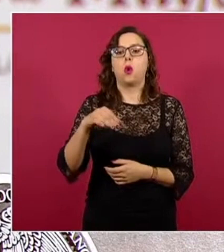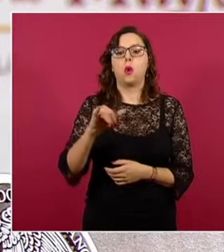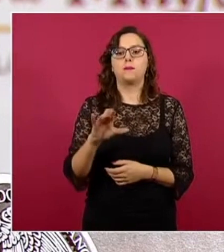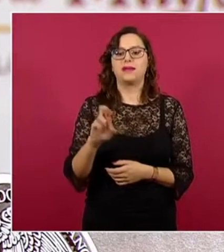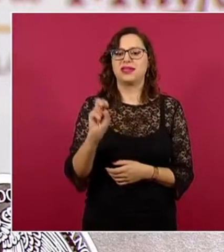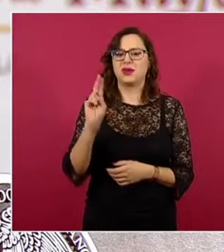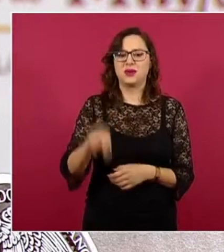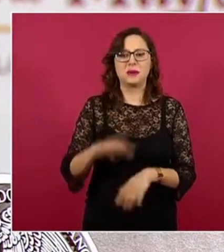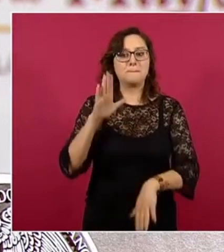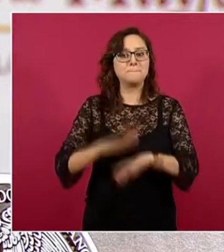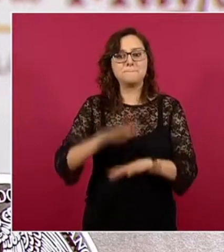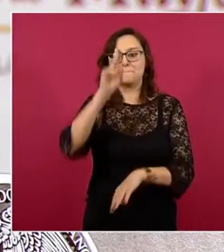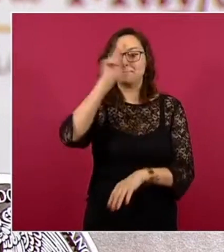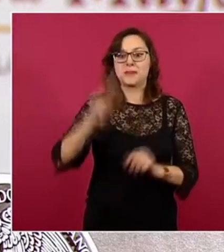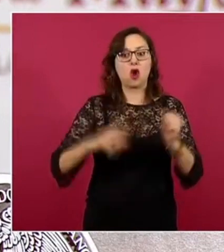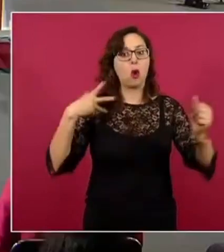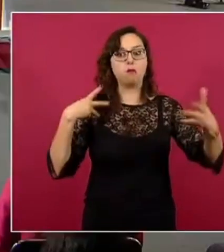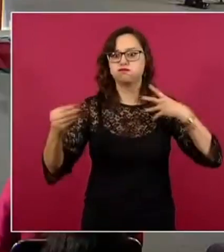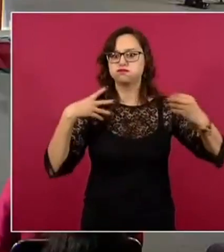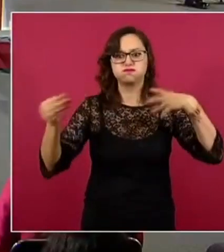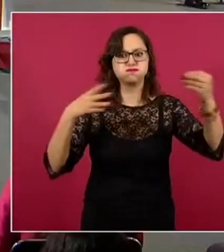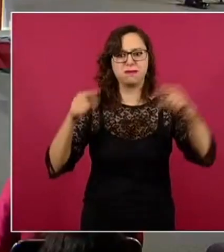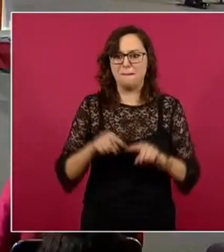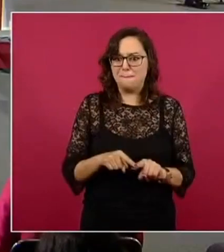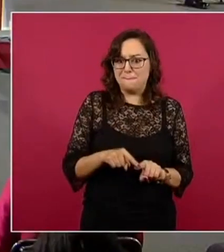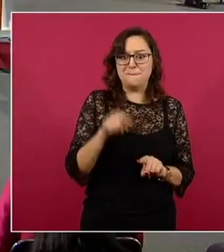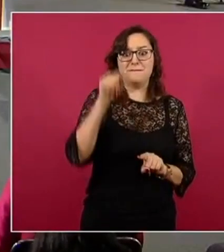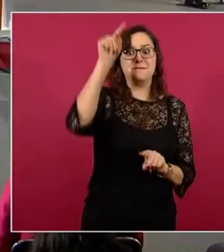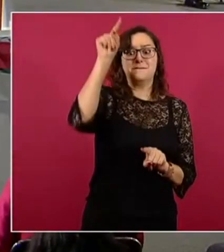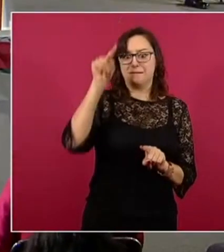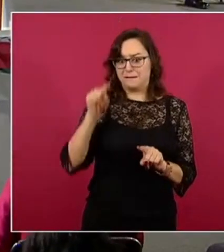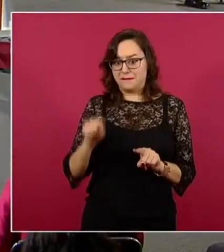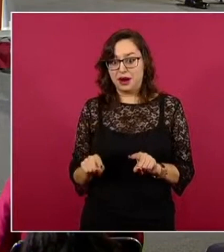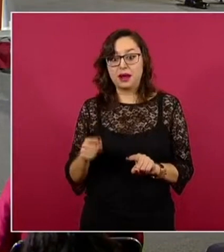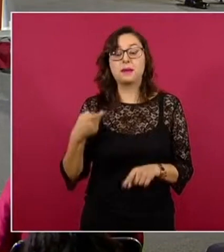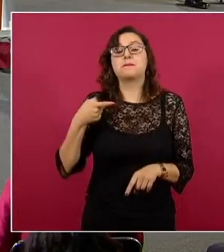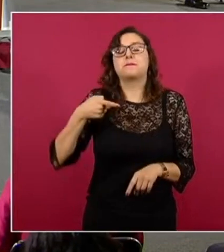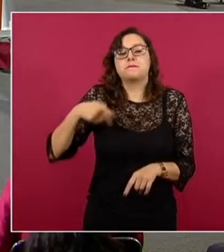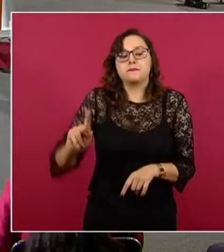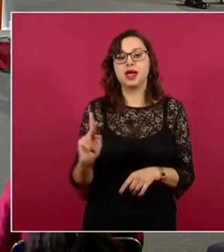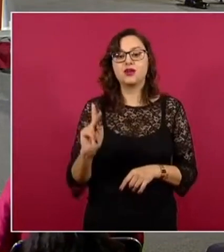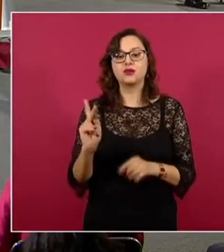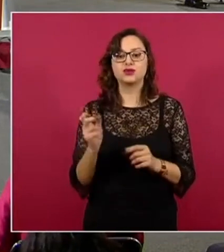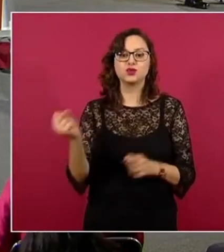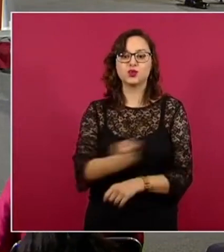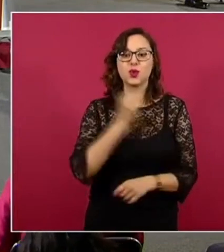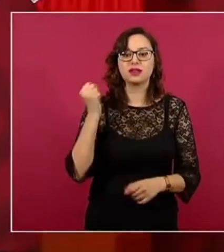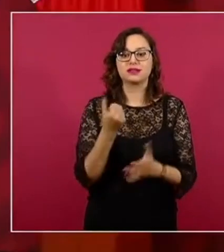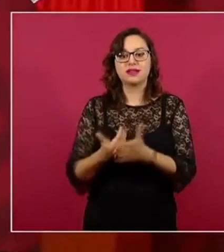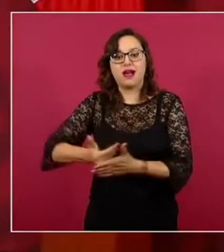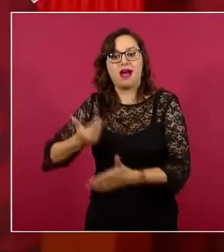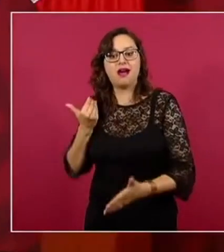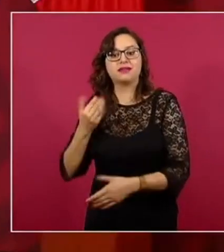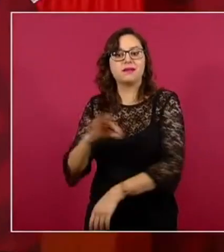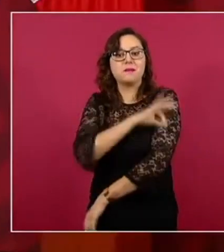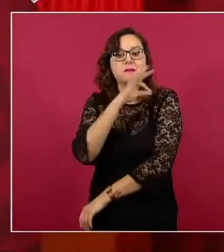veces más grande que la tercera ola, pero afortunadamente ya estábamos en una alta cobertura de vacunación y